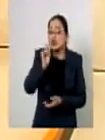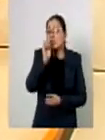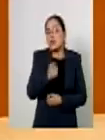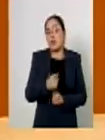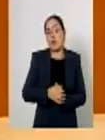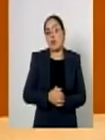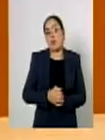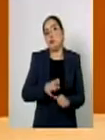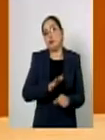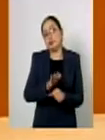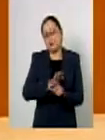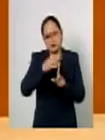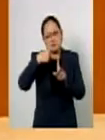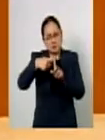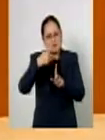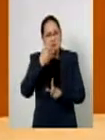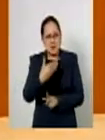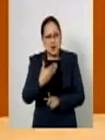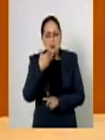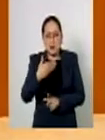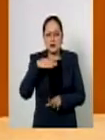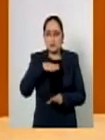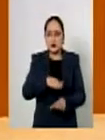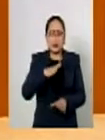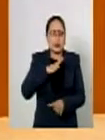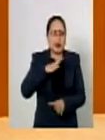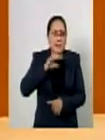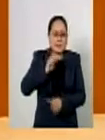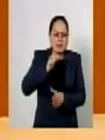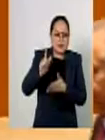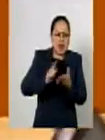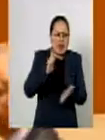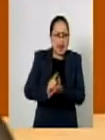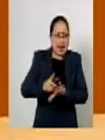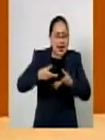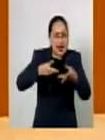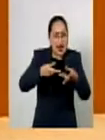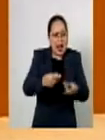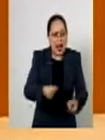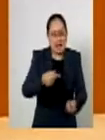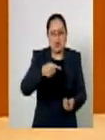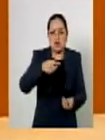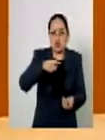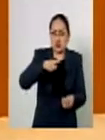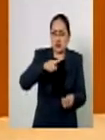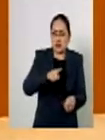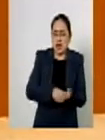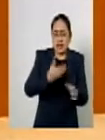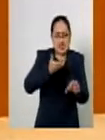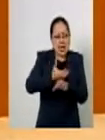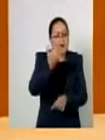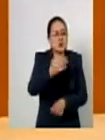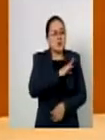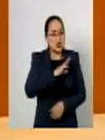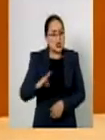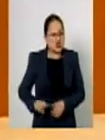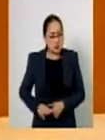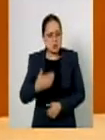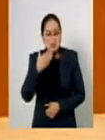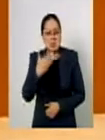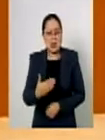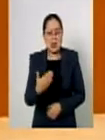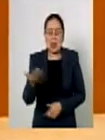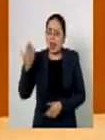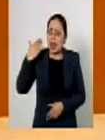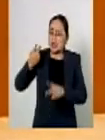un efecto positivo de la aplicación de la ley de disciplina financiera de las entidades y municipios que entró